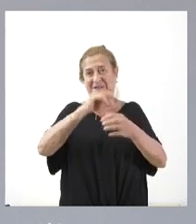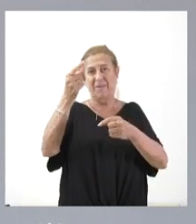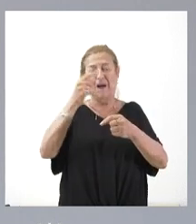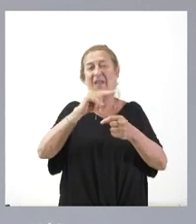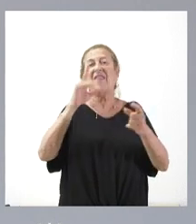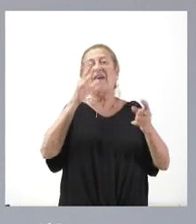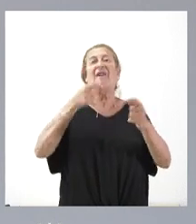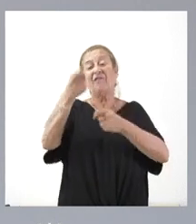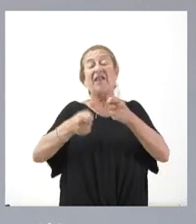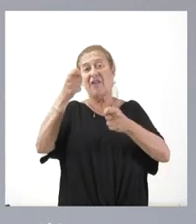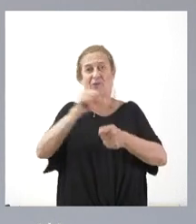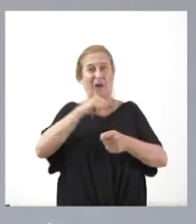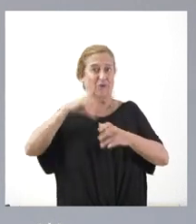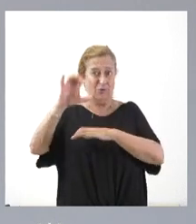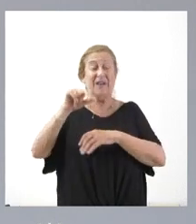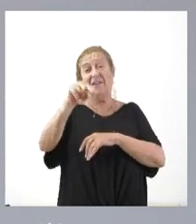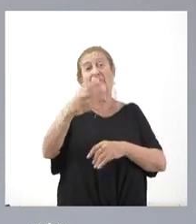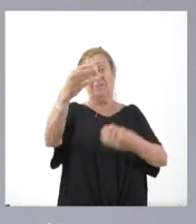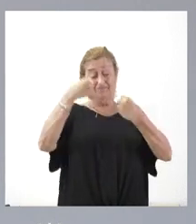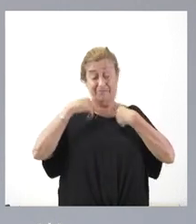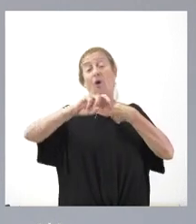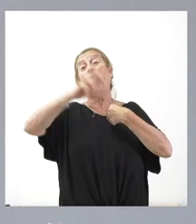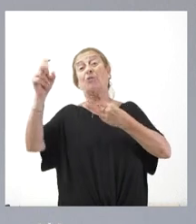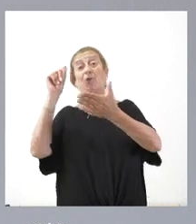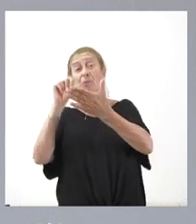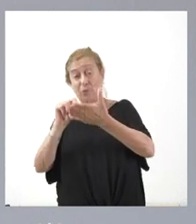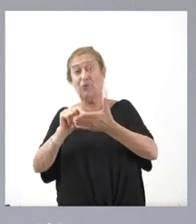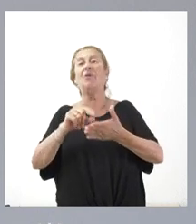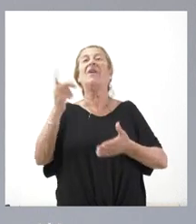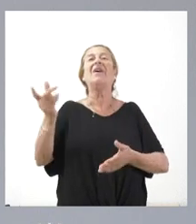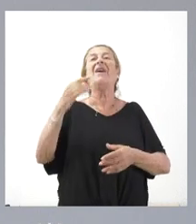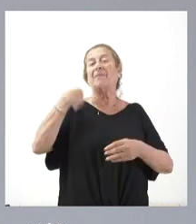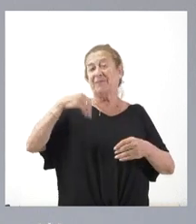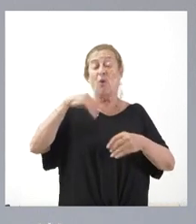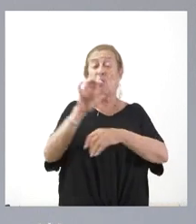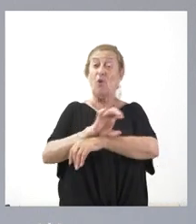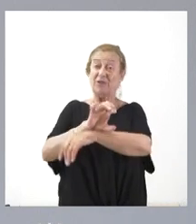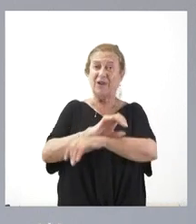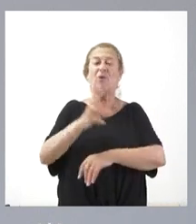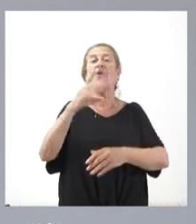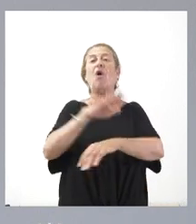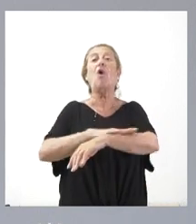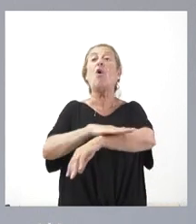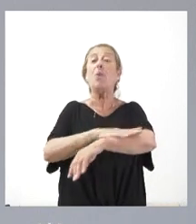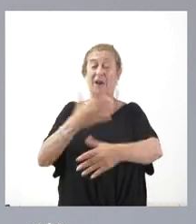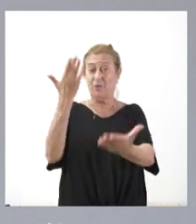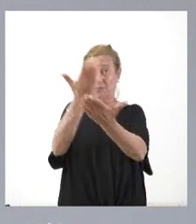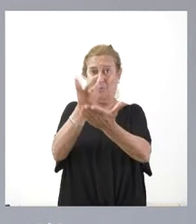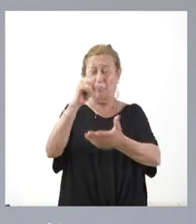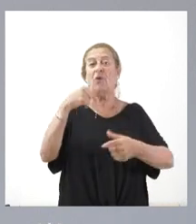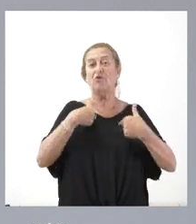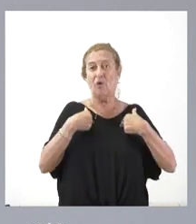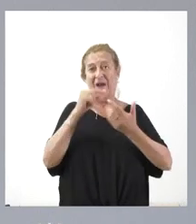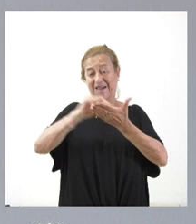otro punto, que era el esencial del Consejo de Política Fiscal y Financiera. No lo puso encima de la mesa el Gobierno, pero sí lo pusimos por escrito